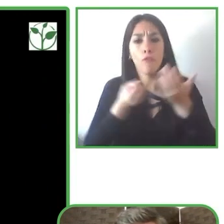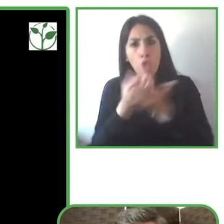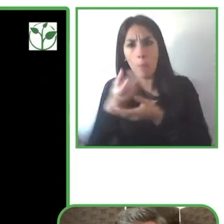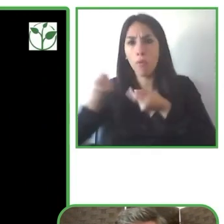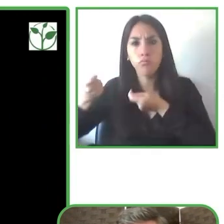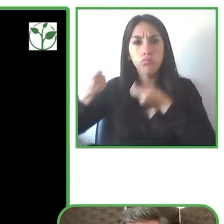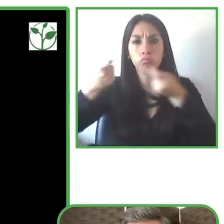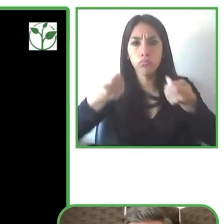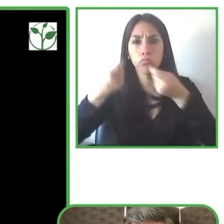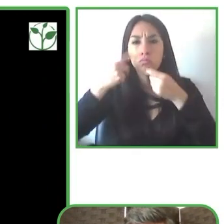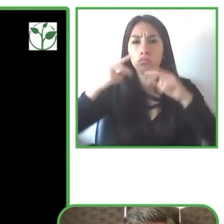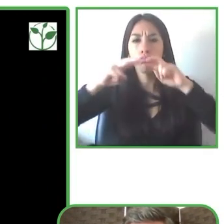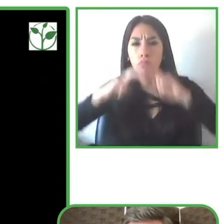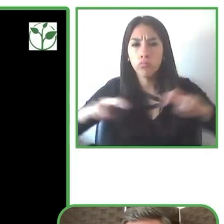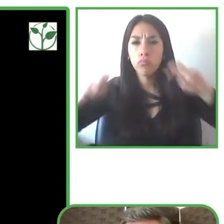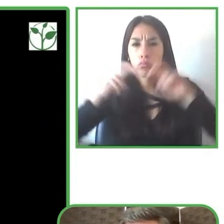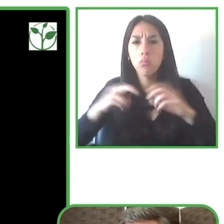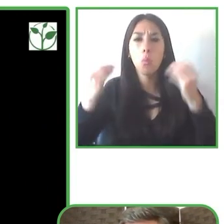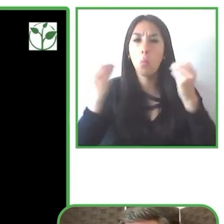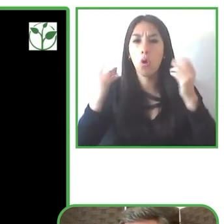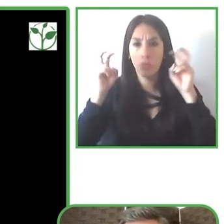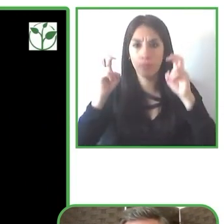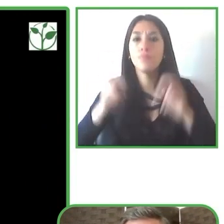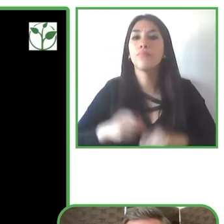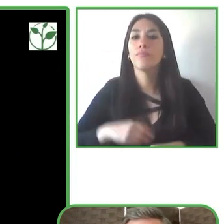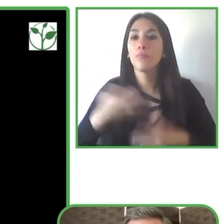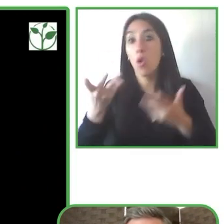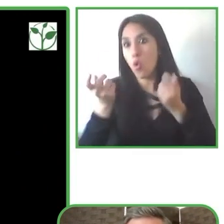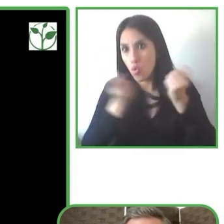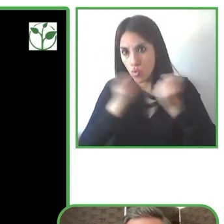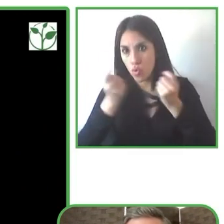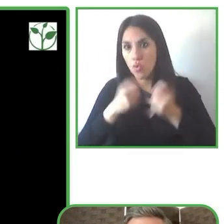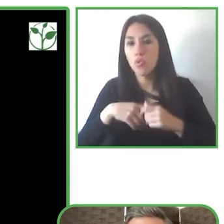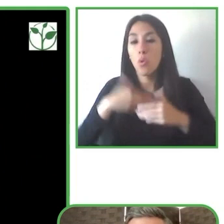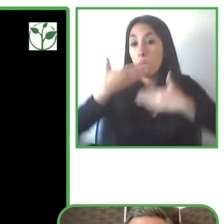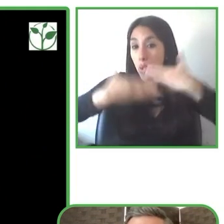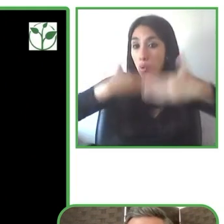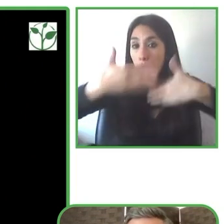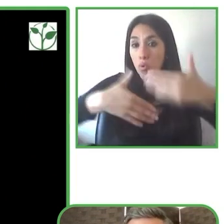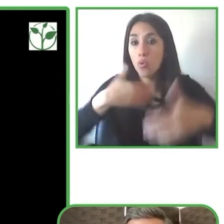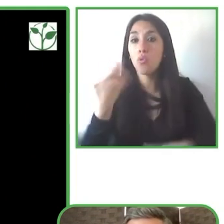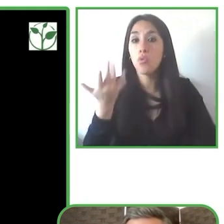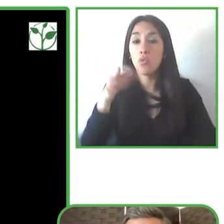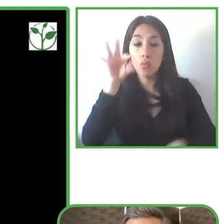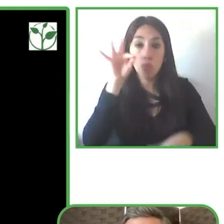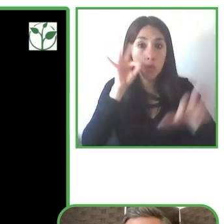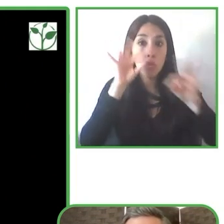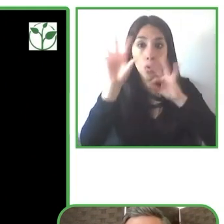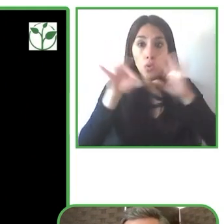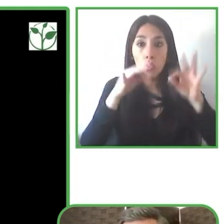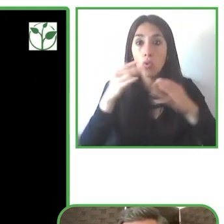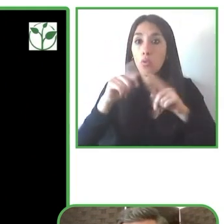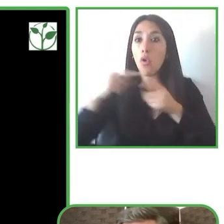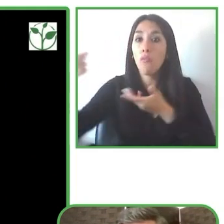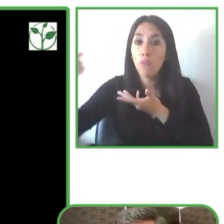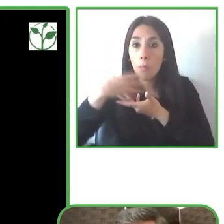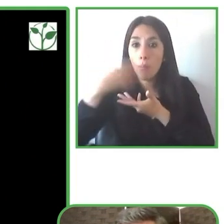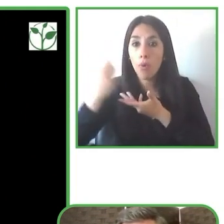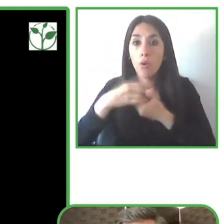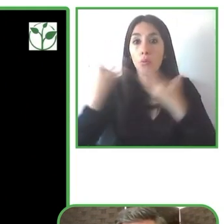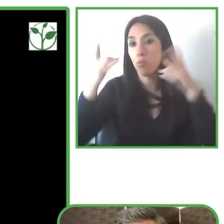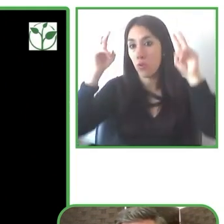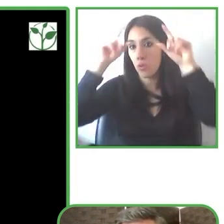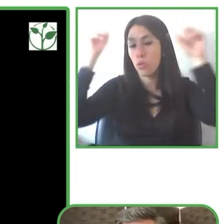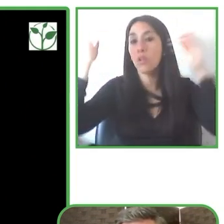funciona de cómo se recoge información sobre la discapacidad a nivel interno y externo cómo utilizan estos datos